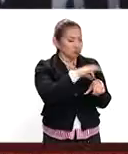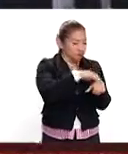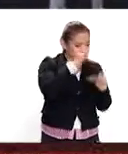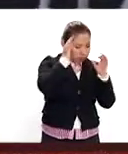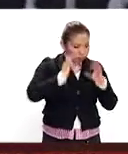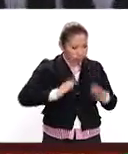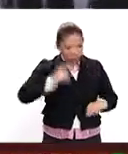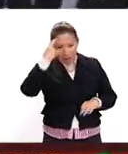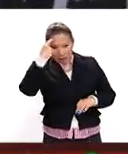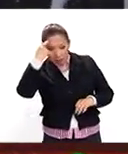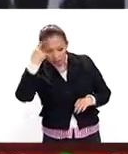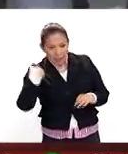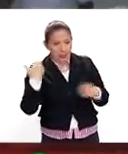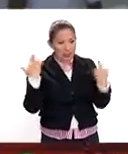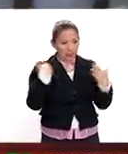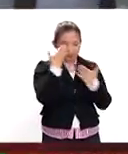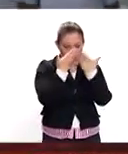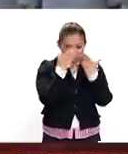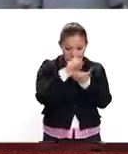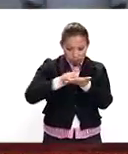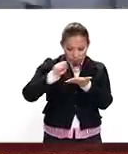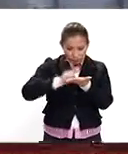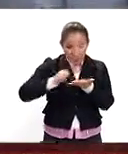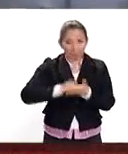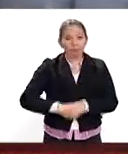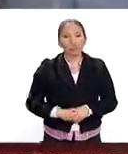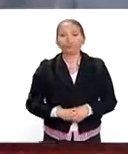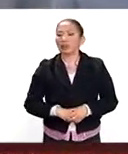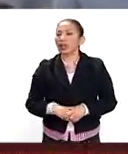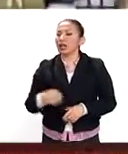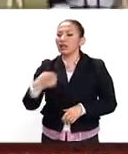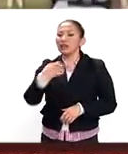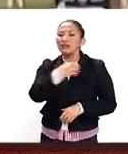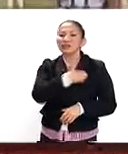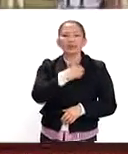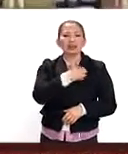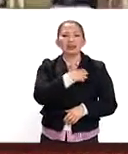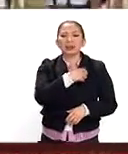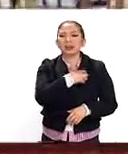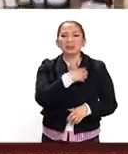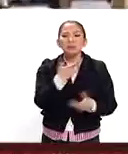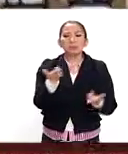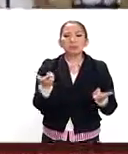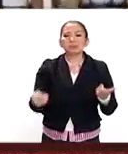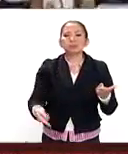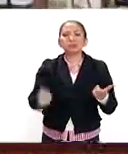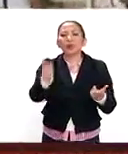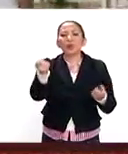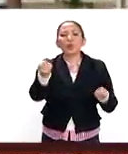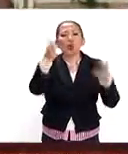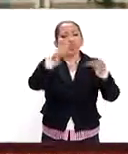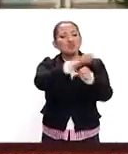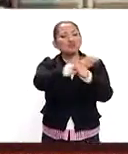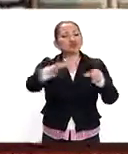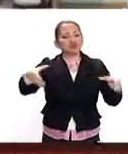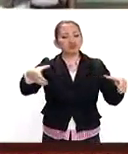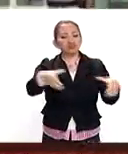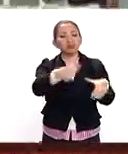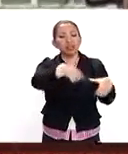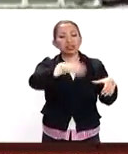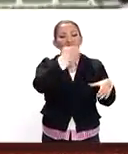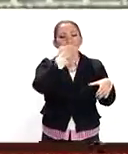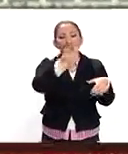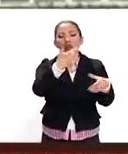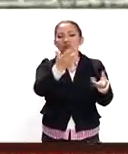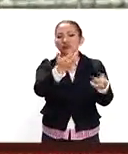físico, psicológico y académico. Capitán, ¿de cuánta es la capacidad o cuál es la capacidad de